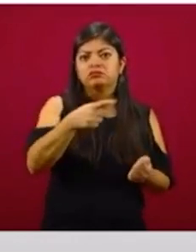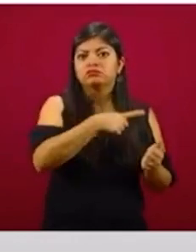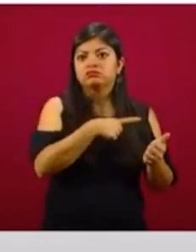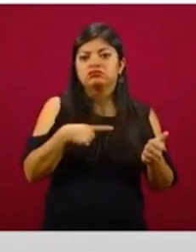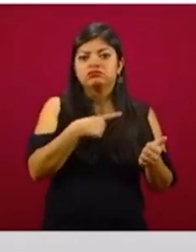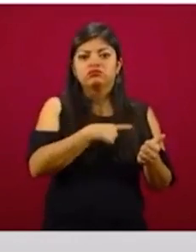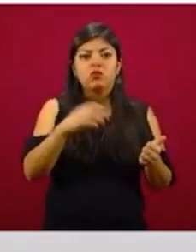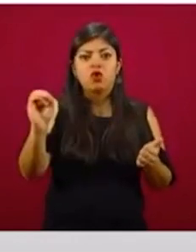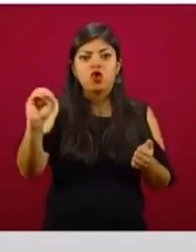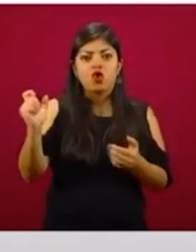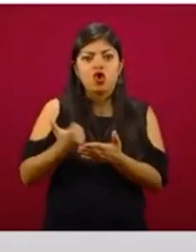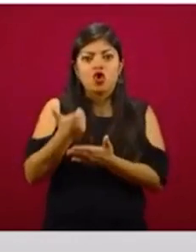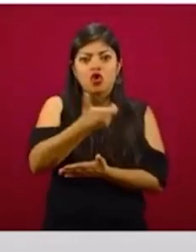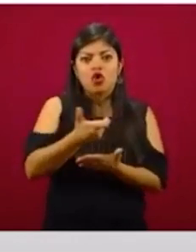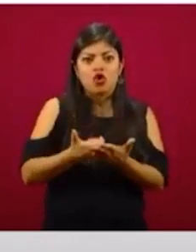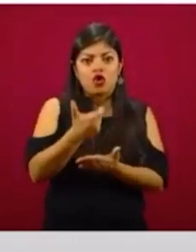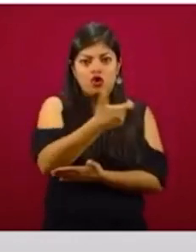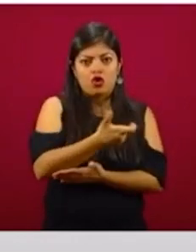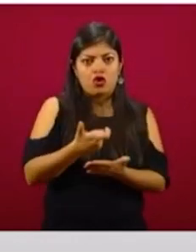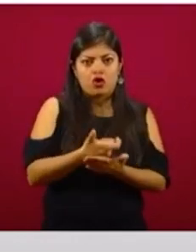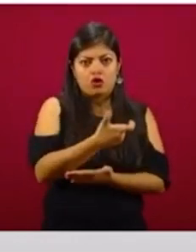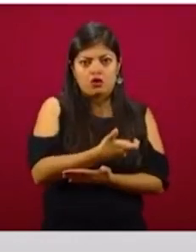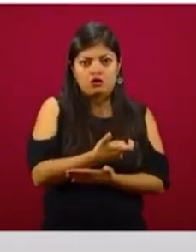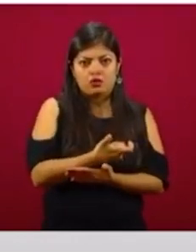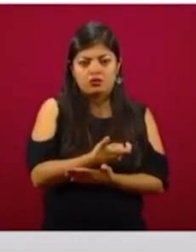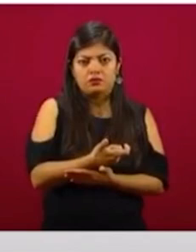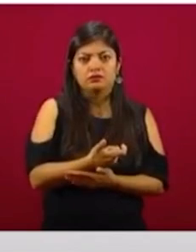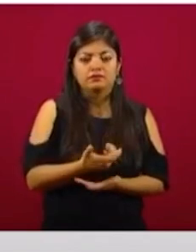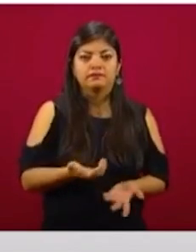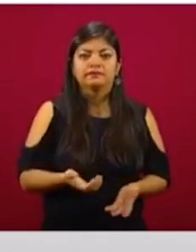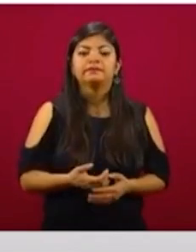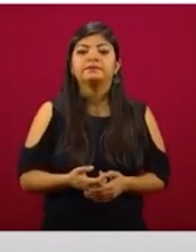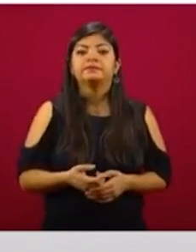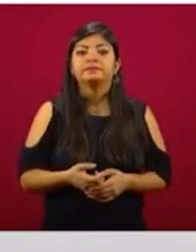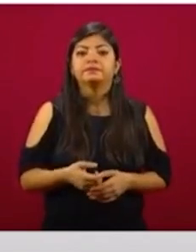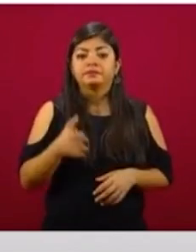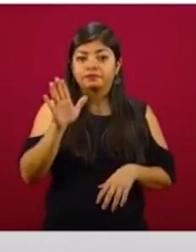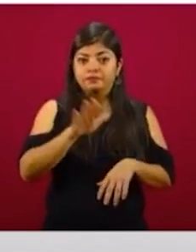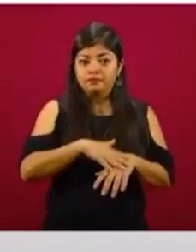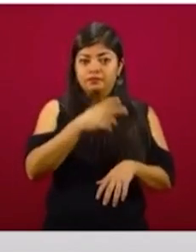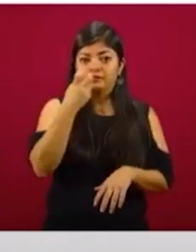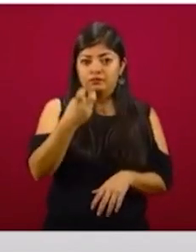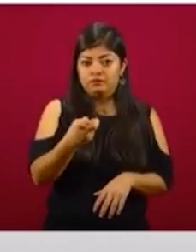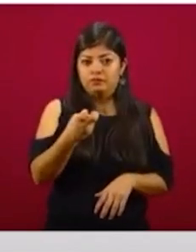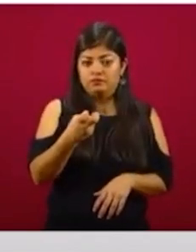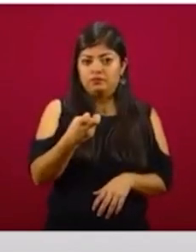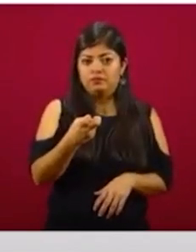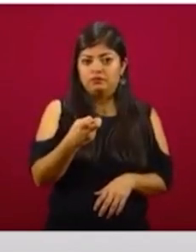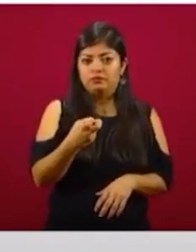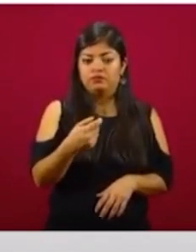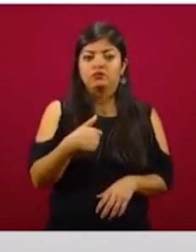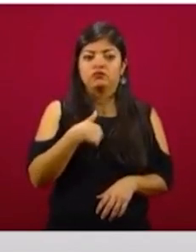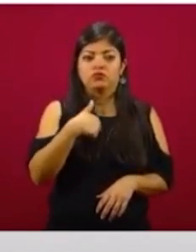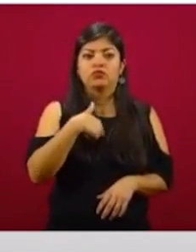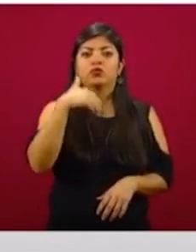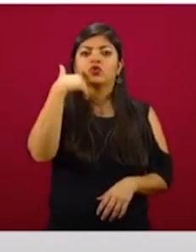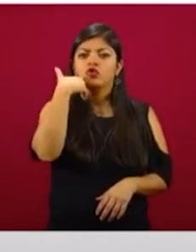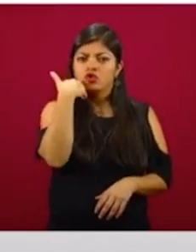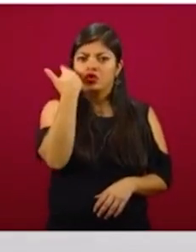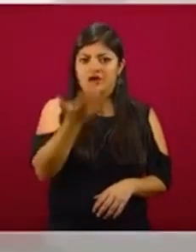bienes, para poder liquidar este adeudo. En ese sentido, y lo que me gustaría